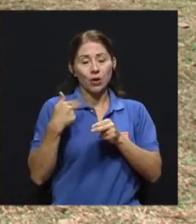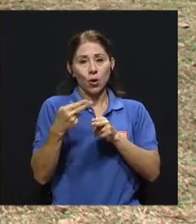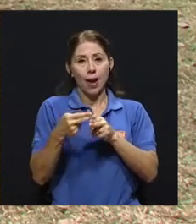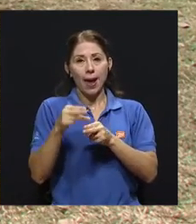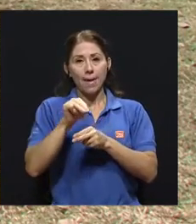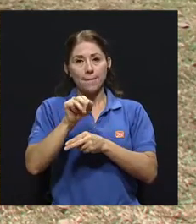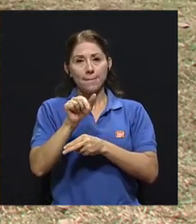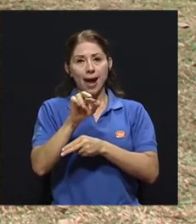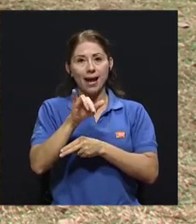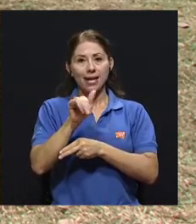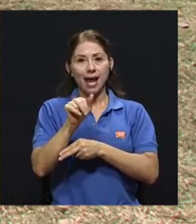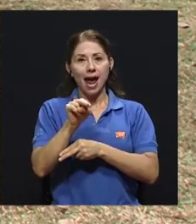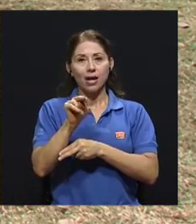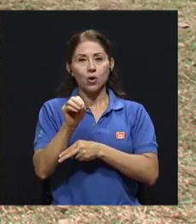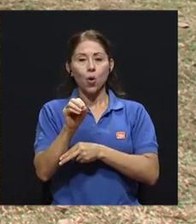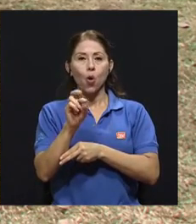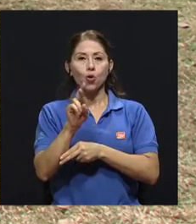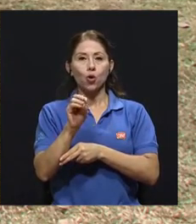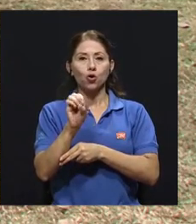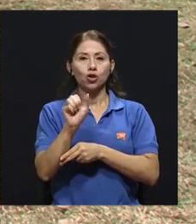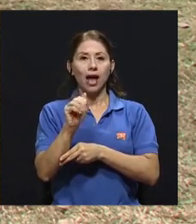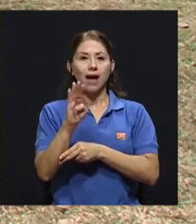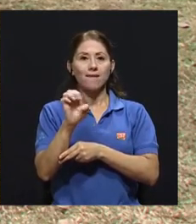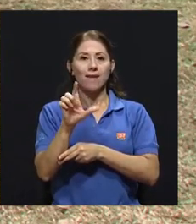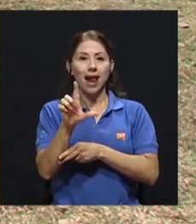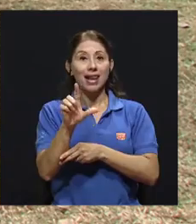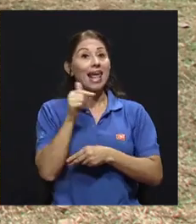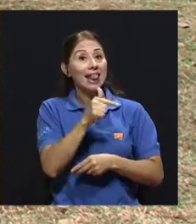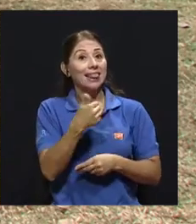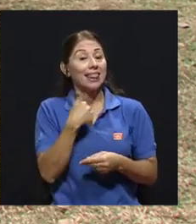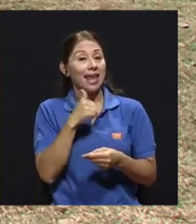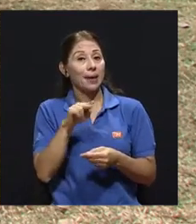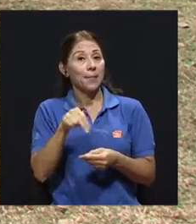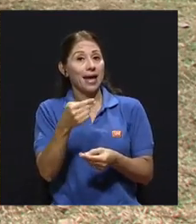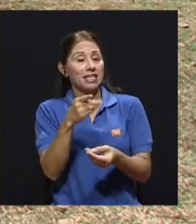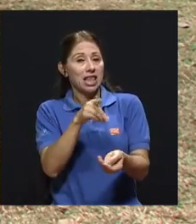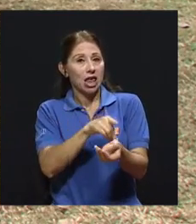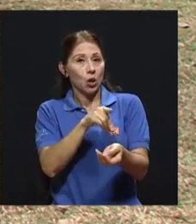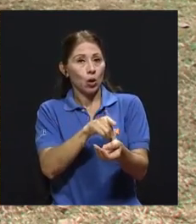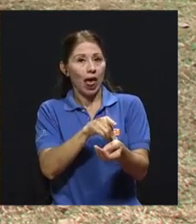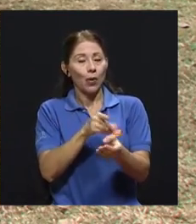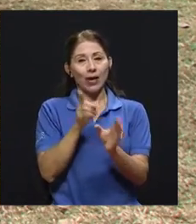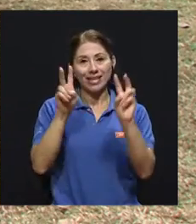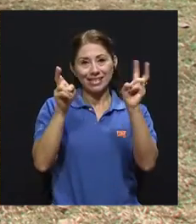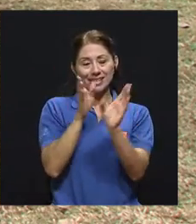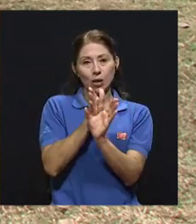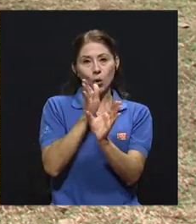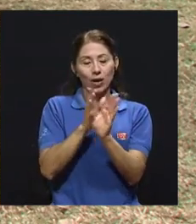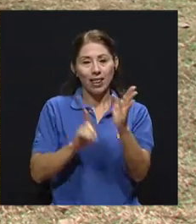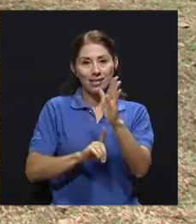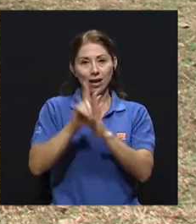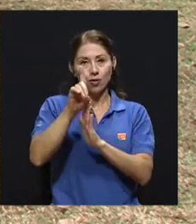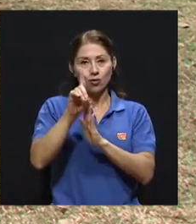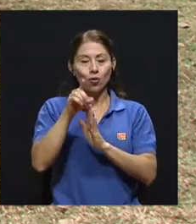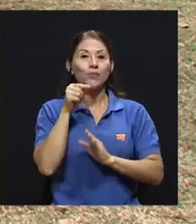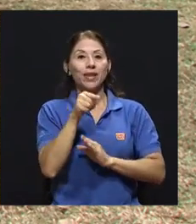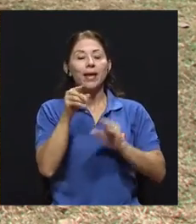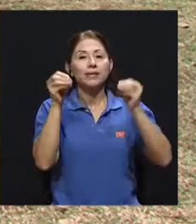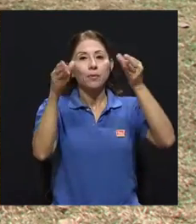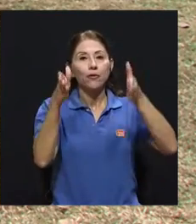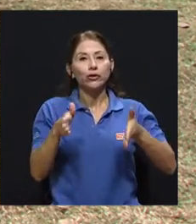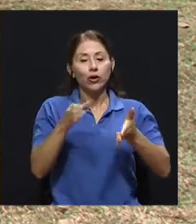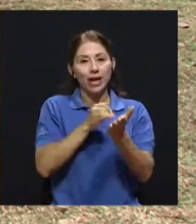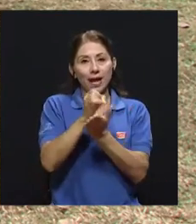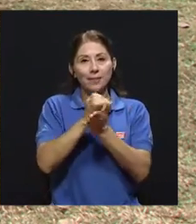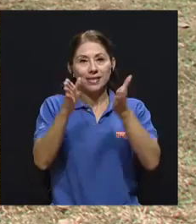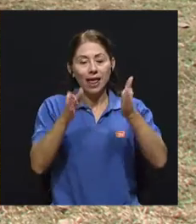Cotto. Don Mariano tiene un doctorado en Psicología del Desarrollo y es profesor e investigador del